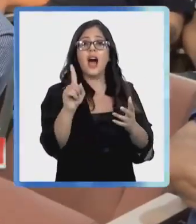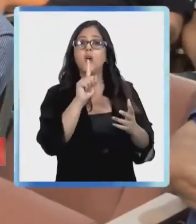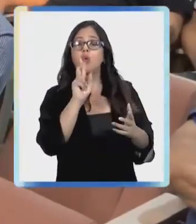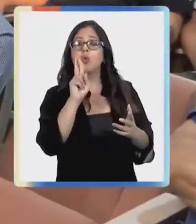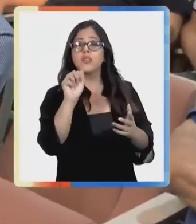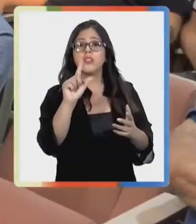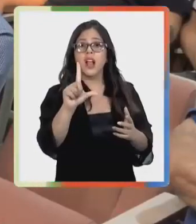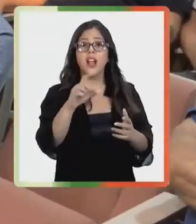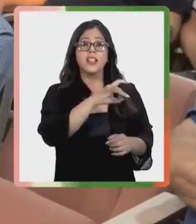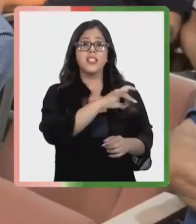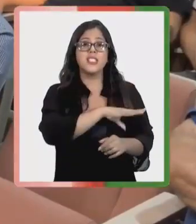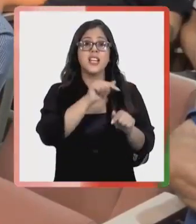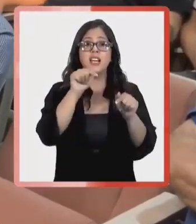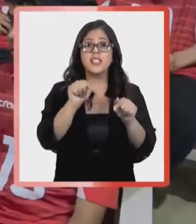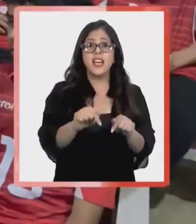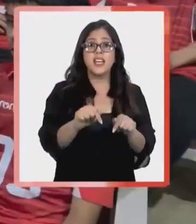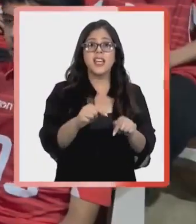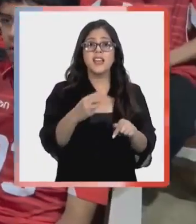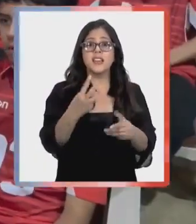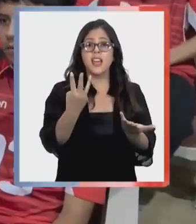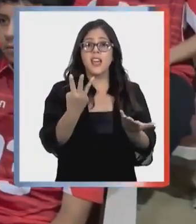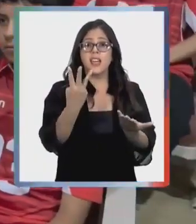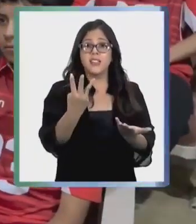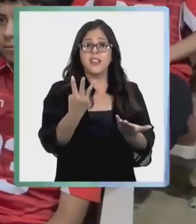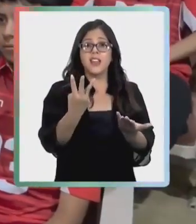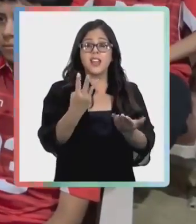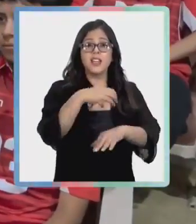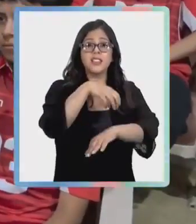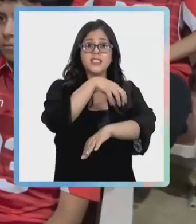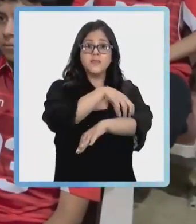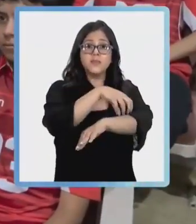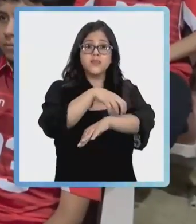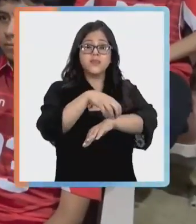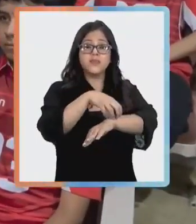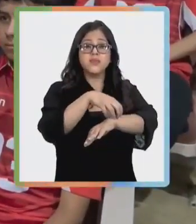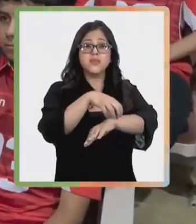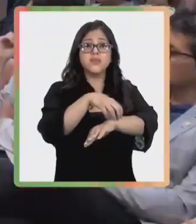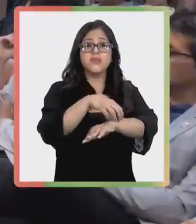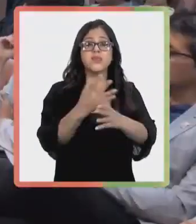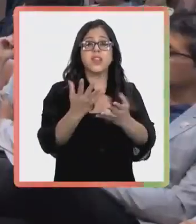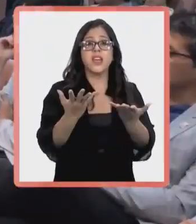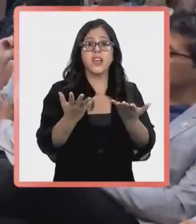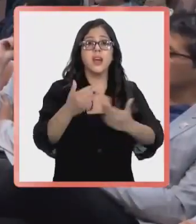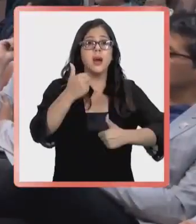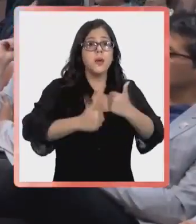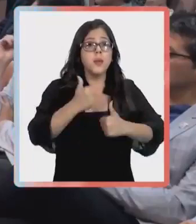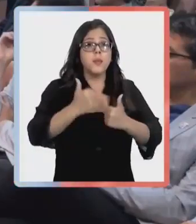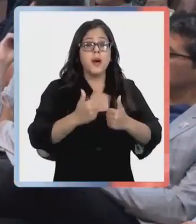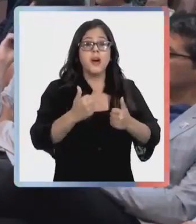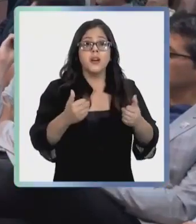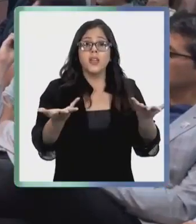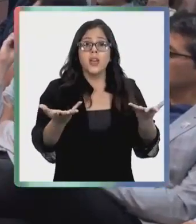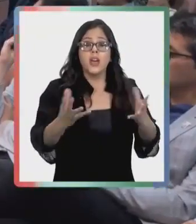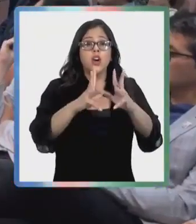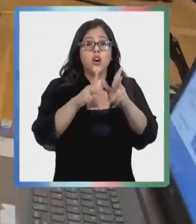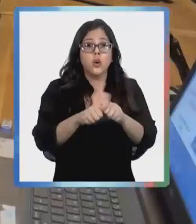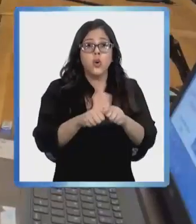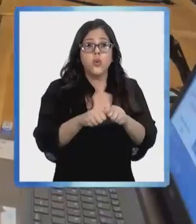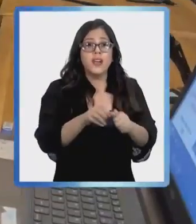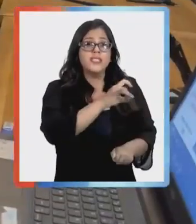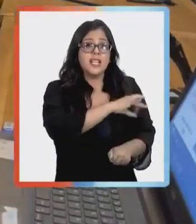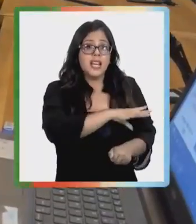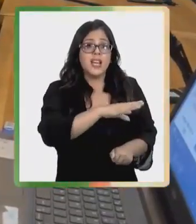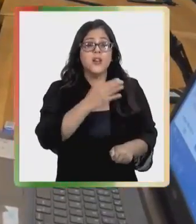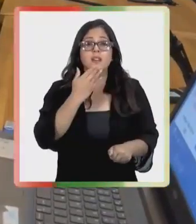de enero reunirá en tres sedes distintas de los Ríos 44 partidos que disputarán equipos chilenos y extranjeros